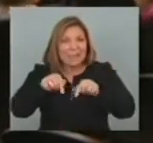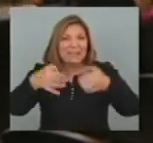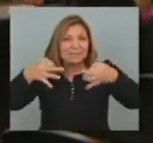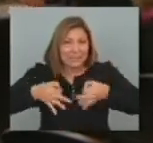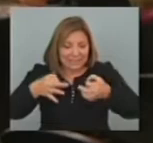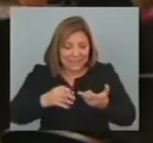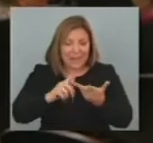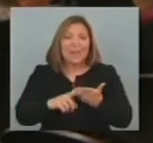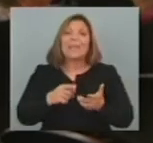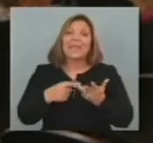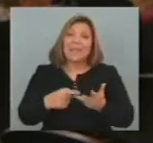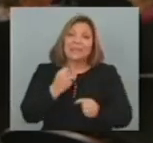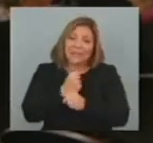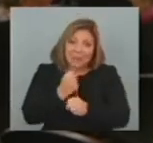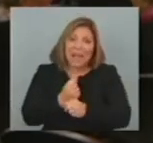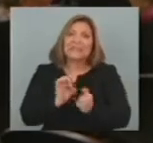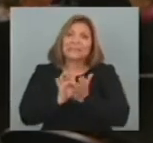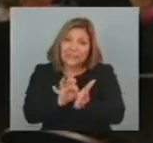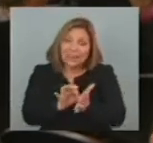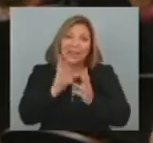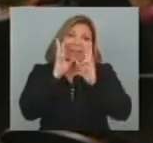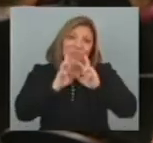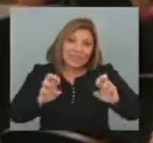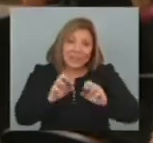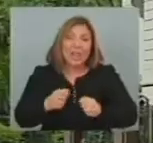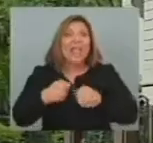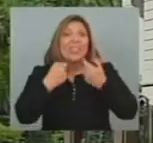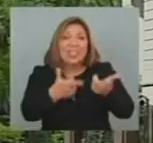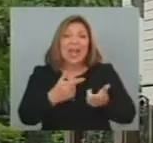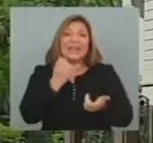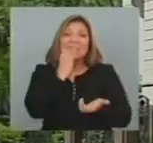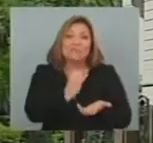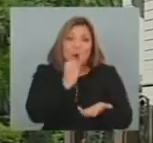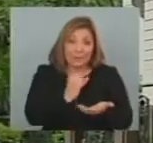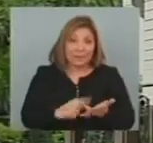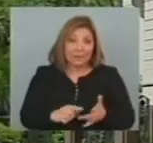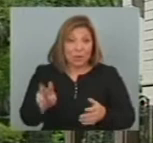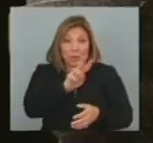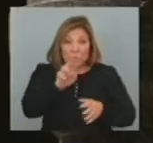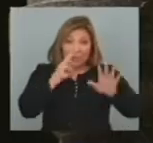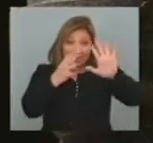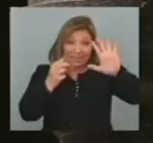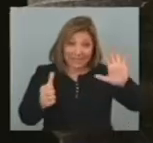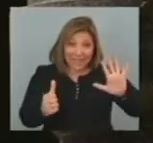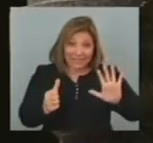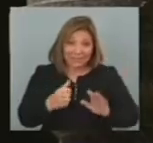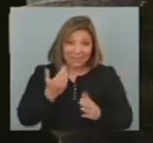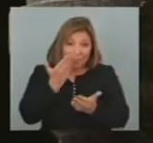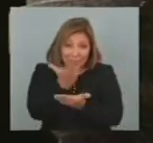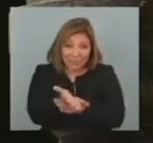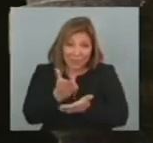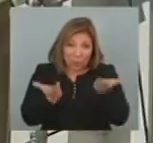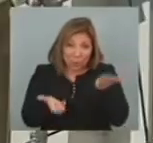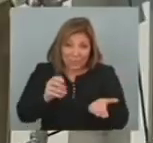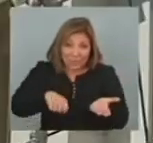efectivamente Pueda trabajar Servir Investigar Y aportar datos De las 226 Causas Que se presentaron Ante la